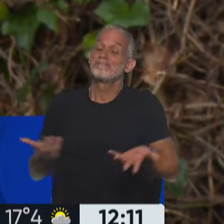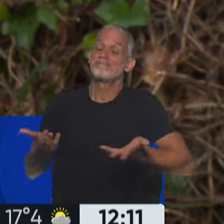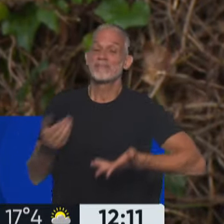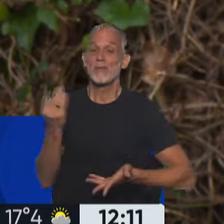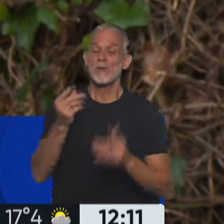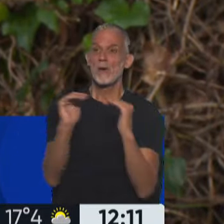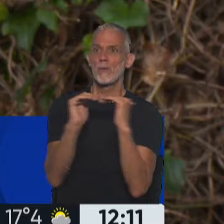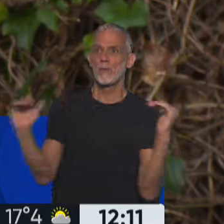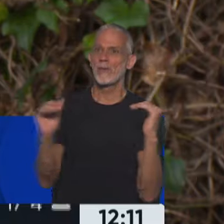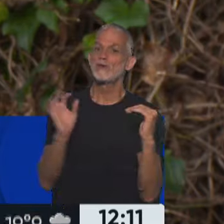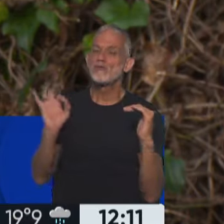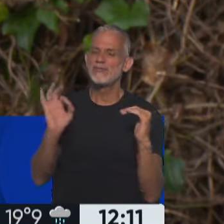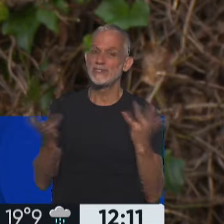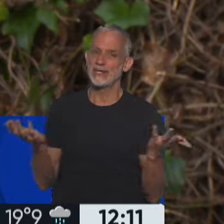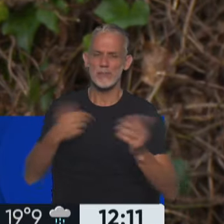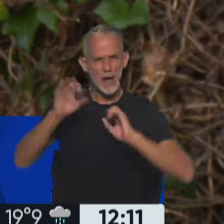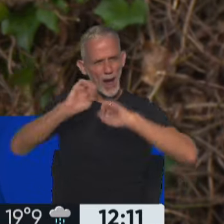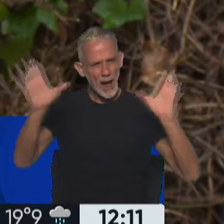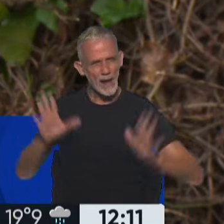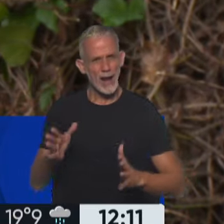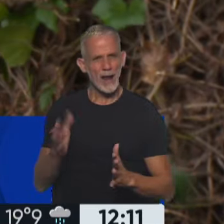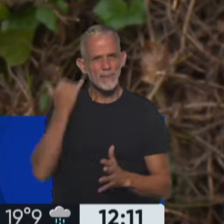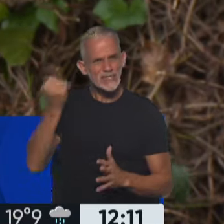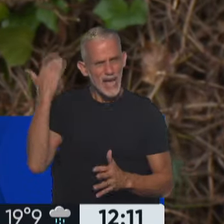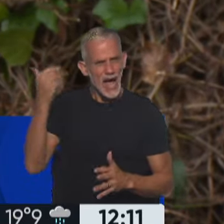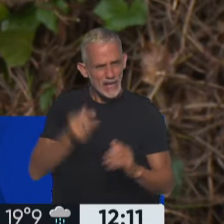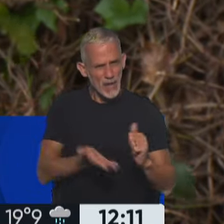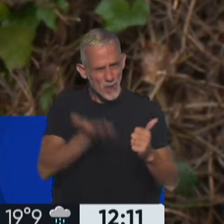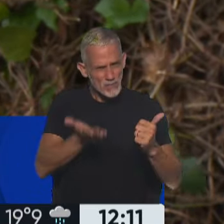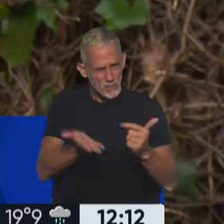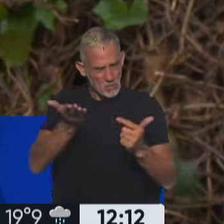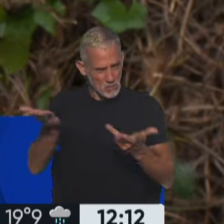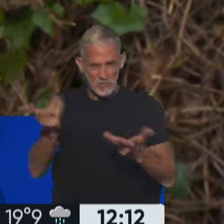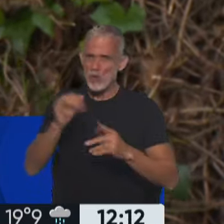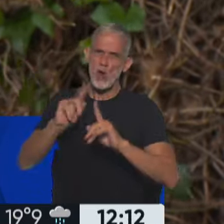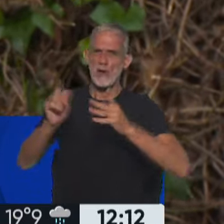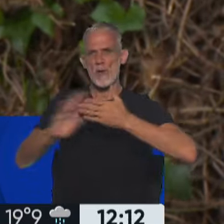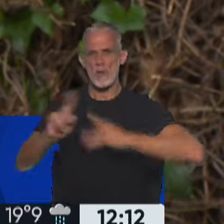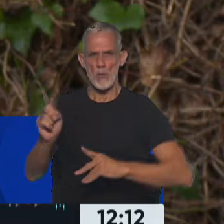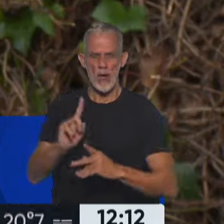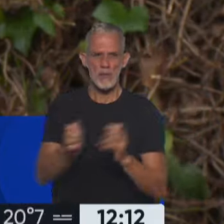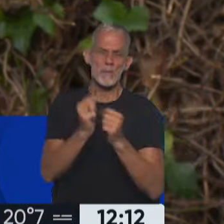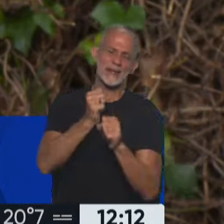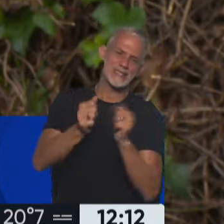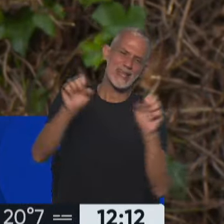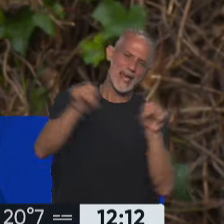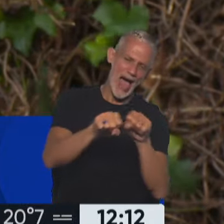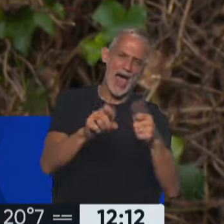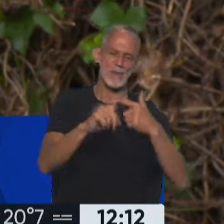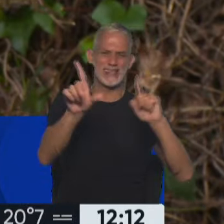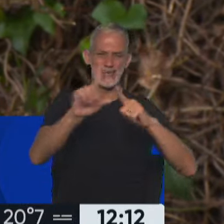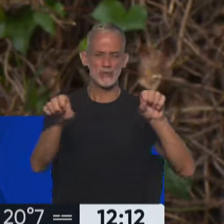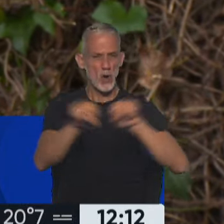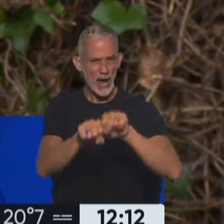se queden quietas está bien. Pero quiero aclarar una cosa, ya venían aumentando las tarifas de las empresas de cable, de televisión,